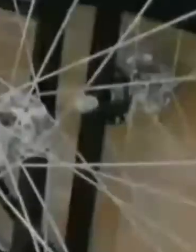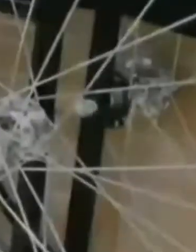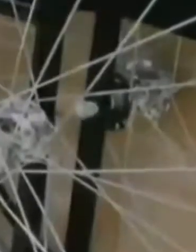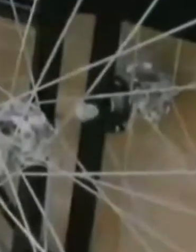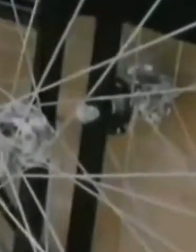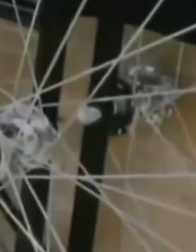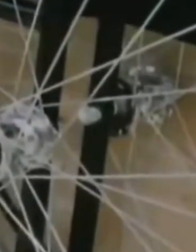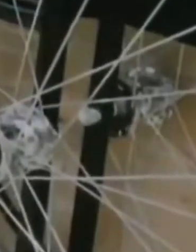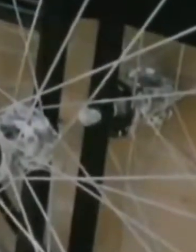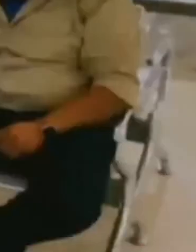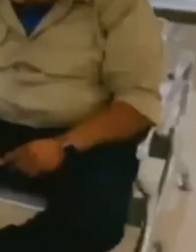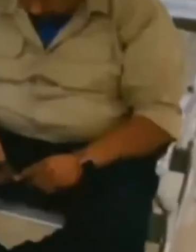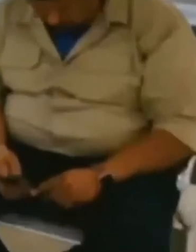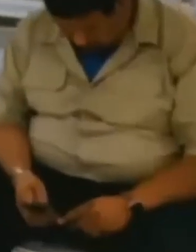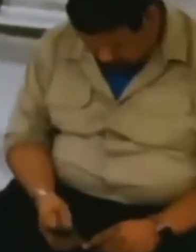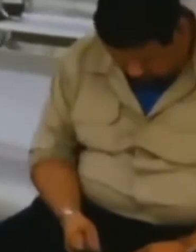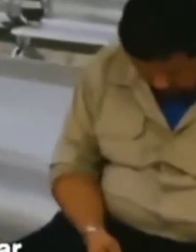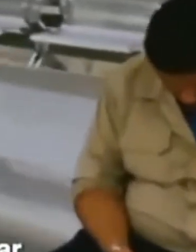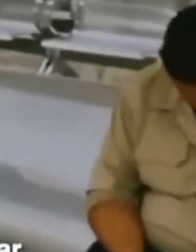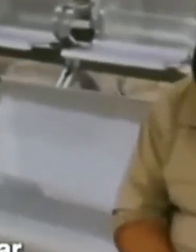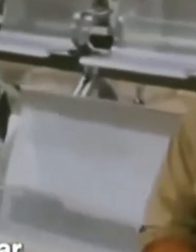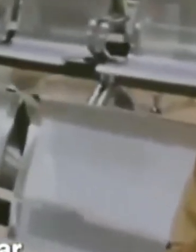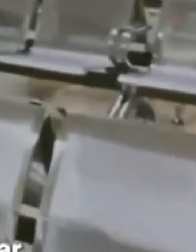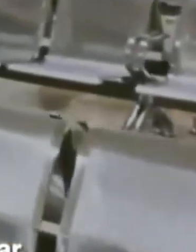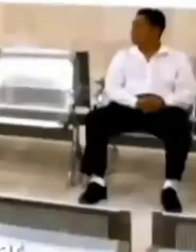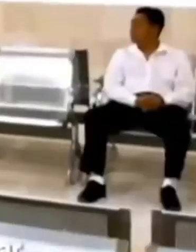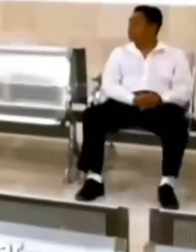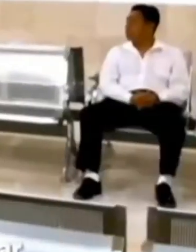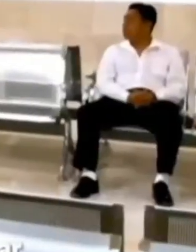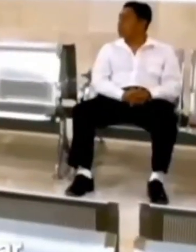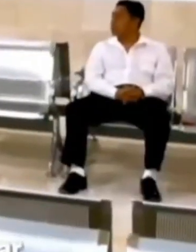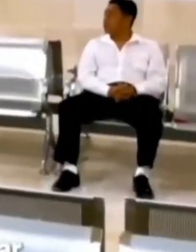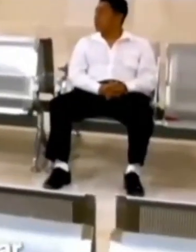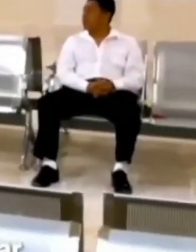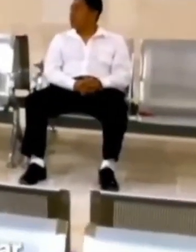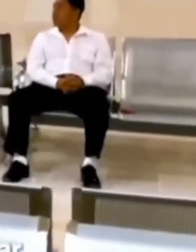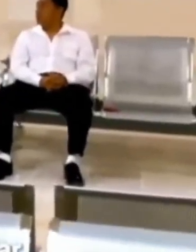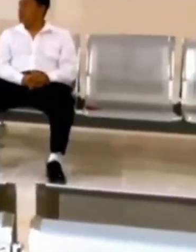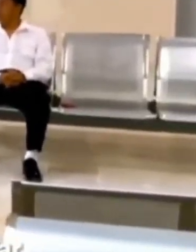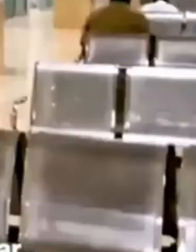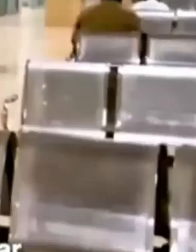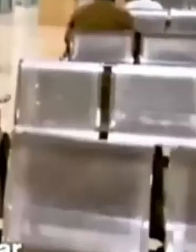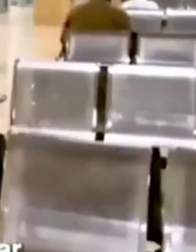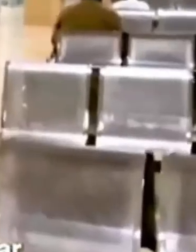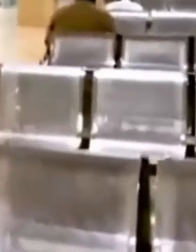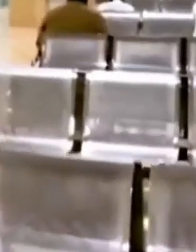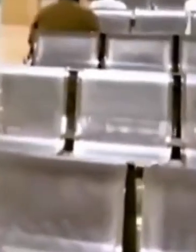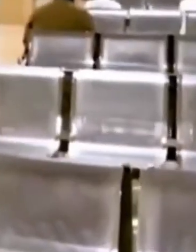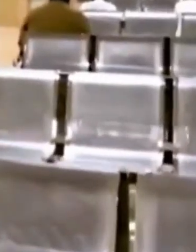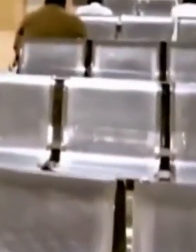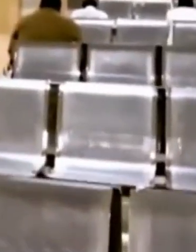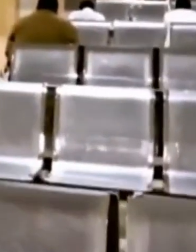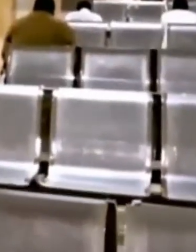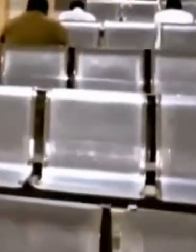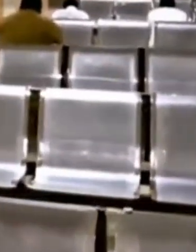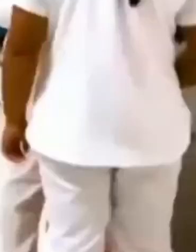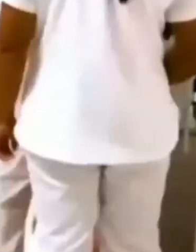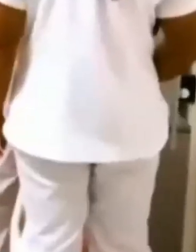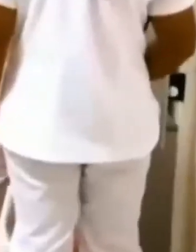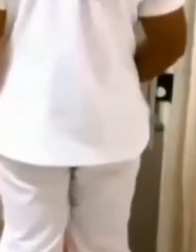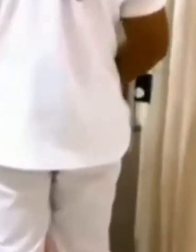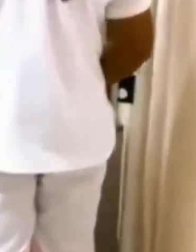Para dar atención, cuenta con área de consulta externa, que contemple espacios de medicina familiar, especialidades,